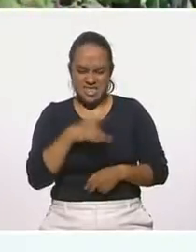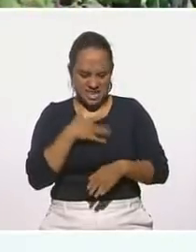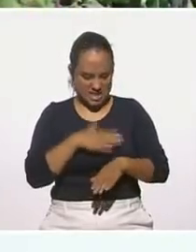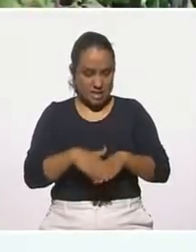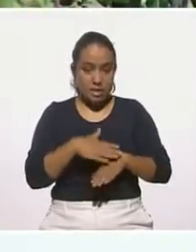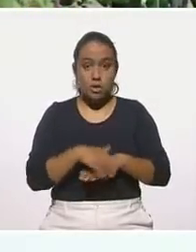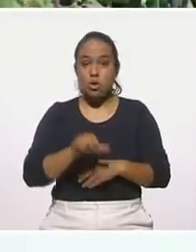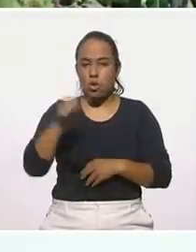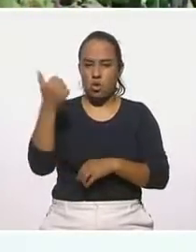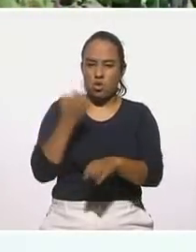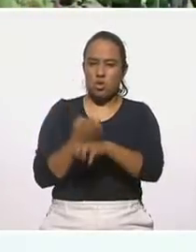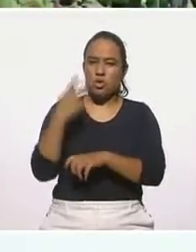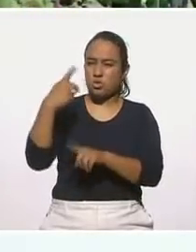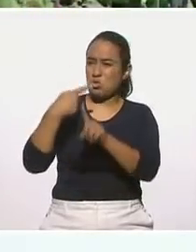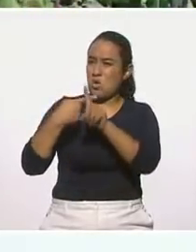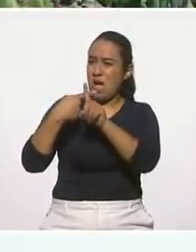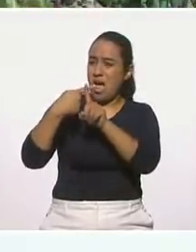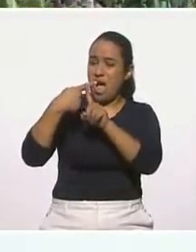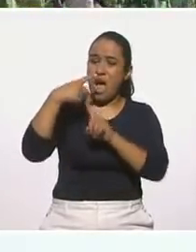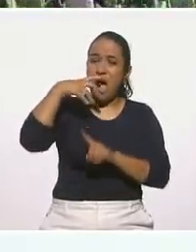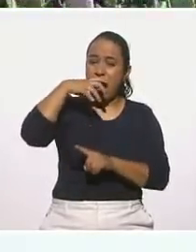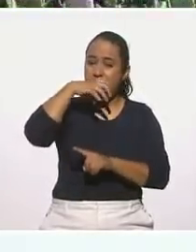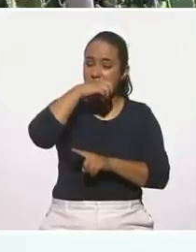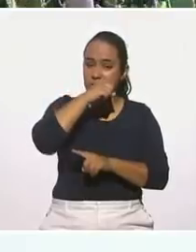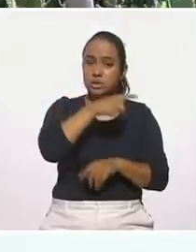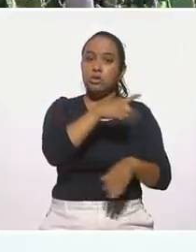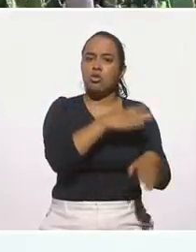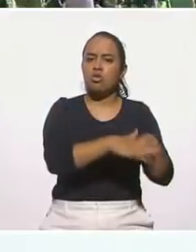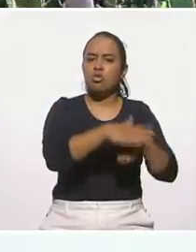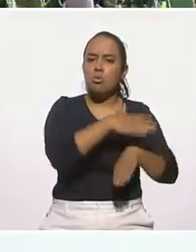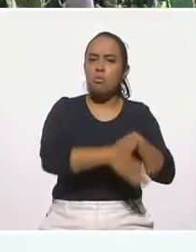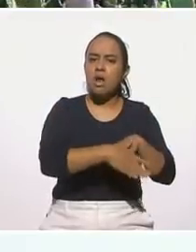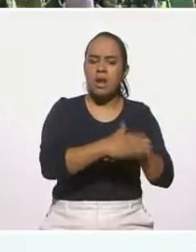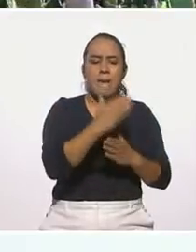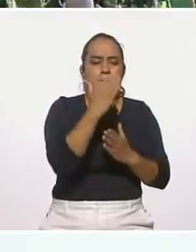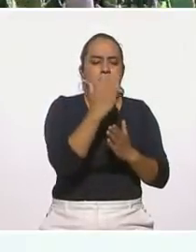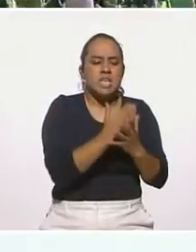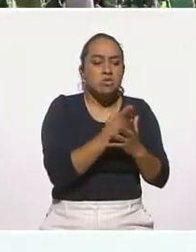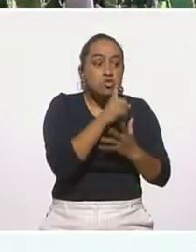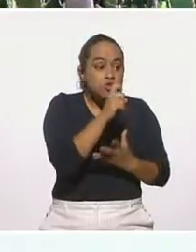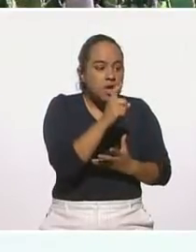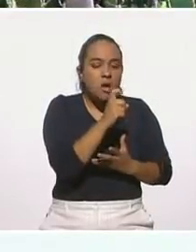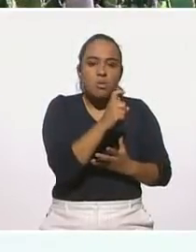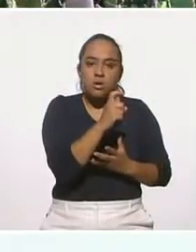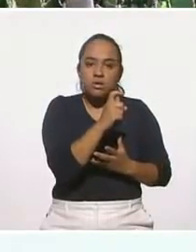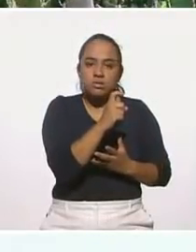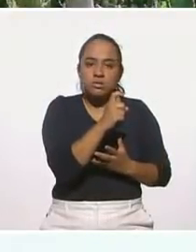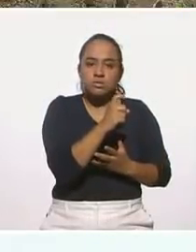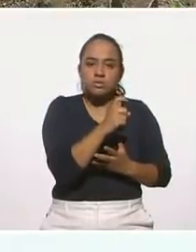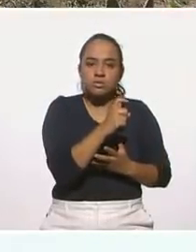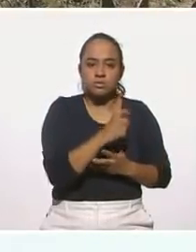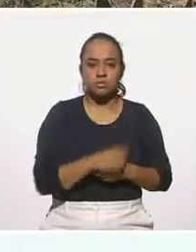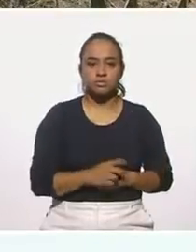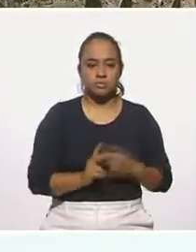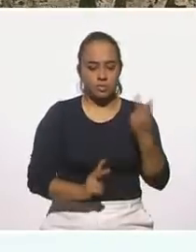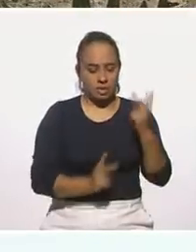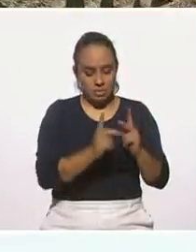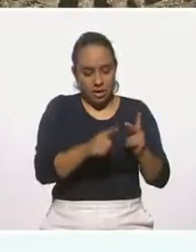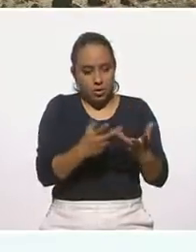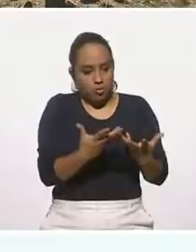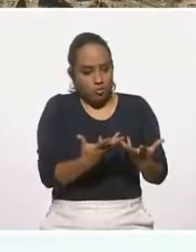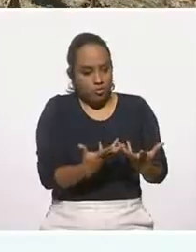En otros estados donde la temperatura es muy alta, el nopal tiene menos humedad, se acidifica en la planta.